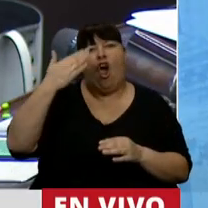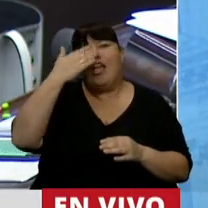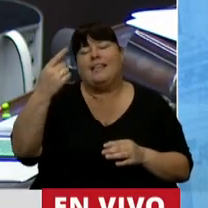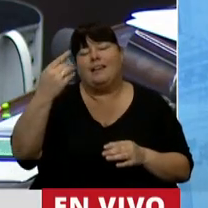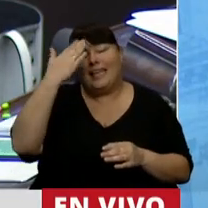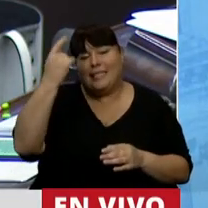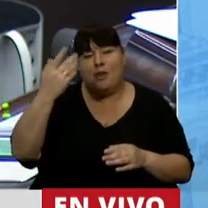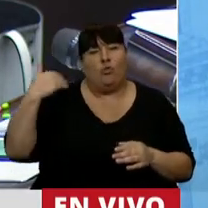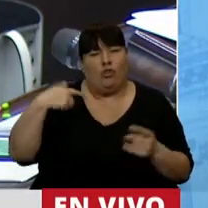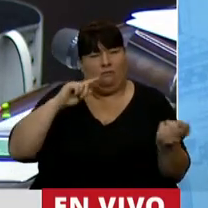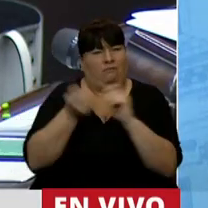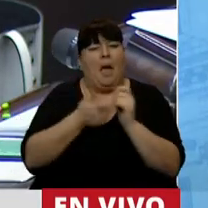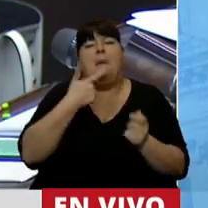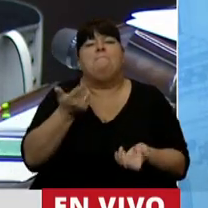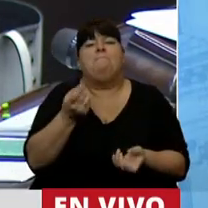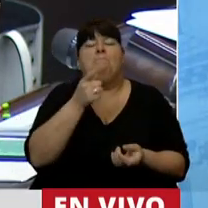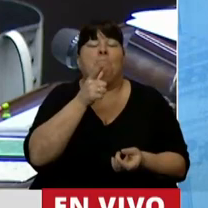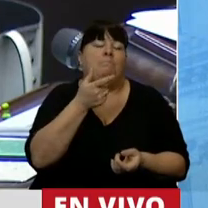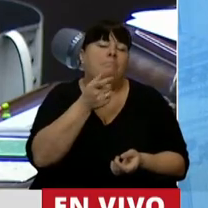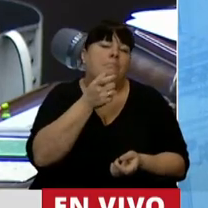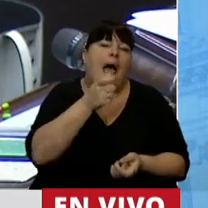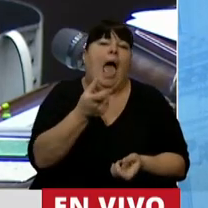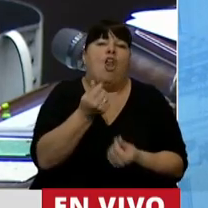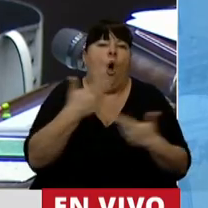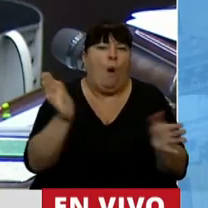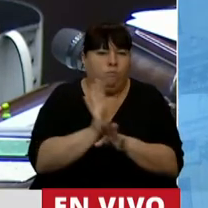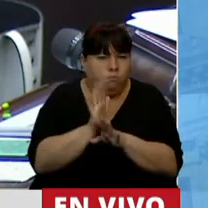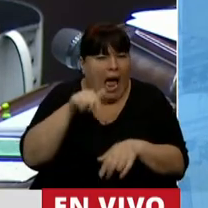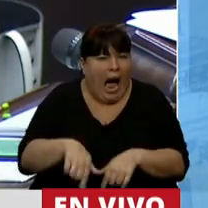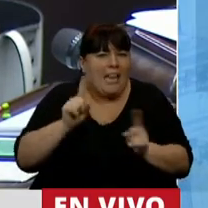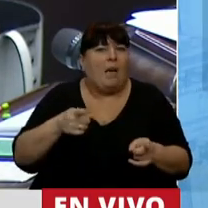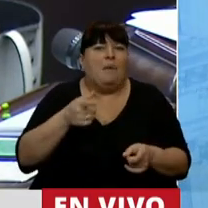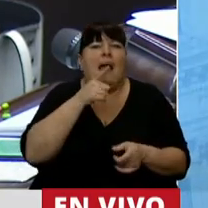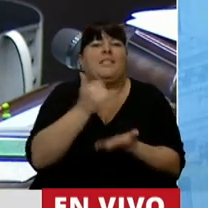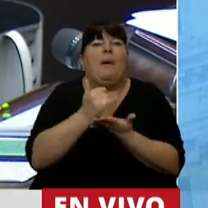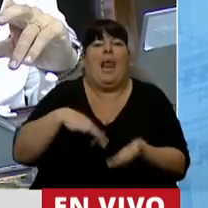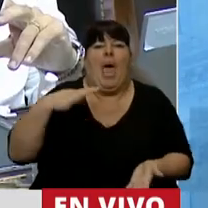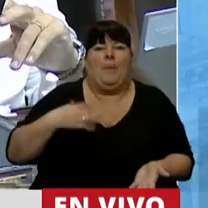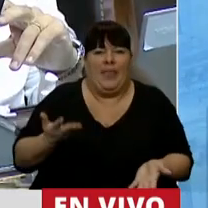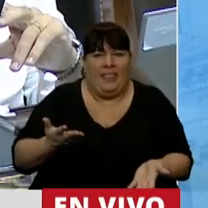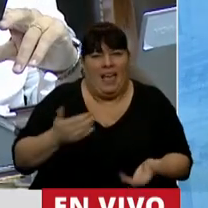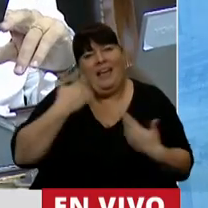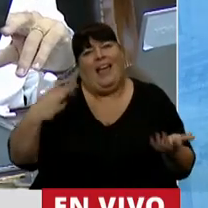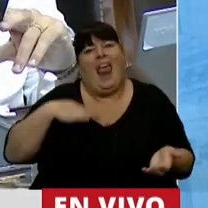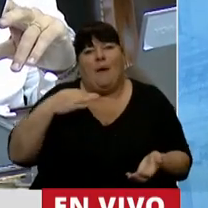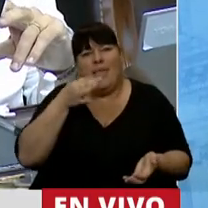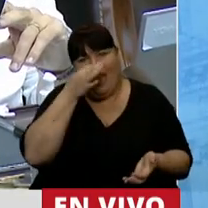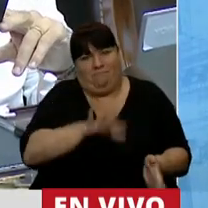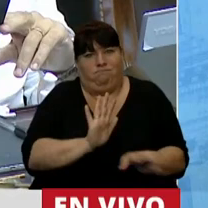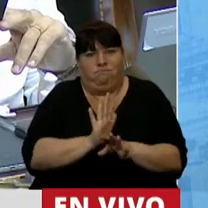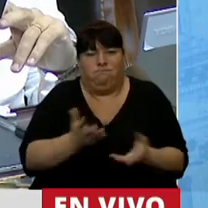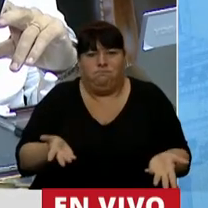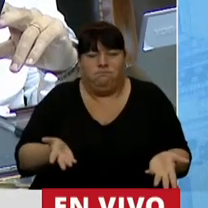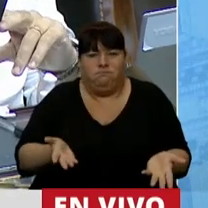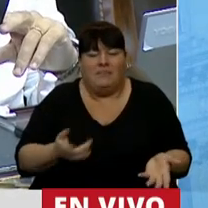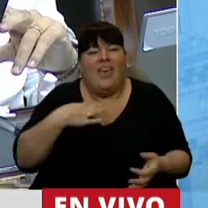minutos atrás. Banalizamos la palabra, señor Presidente. Pero ahora estamos banalizando la vida. Estamos banalizando la vida, señor Presidente.